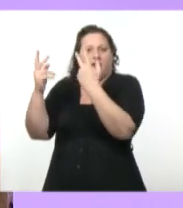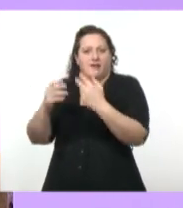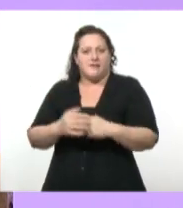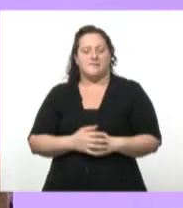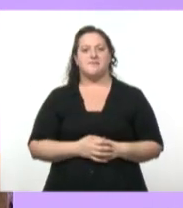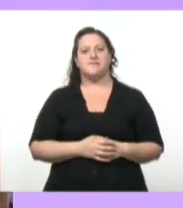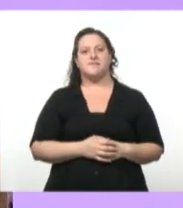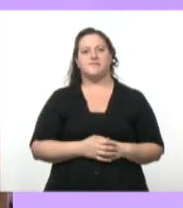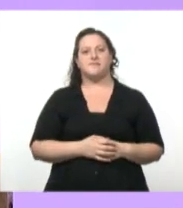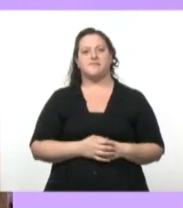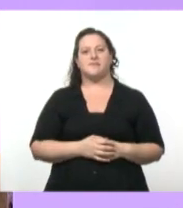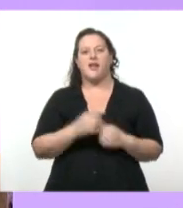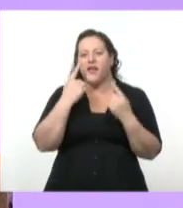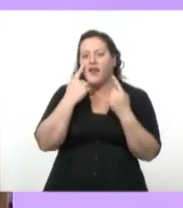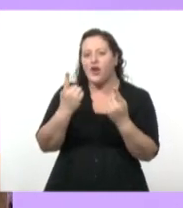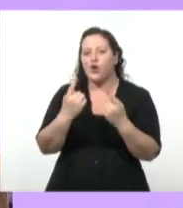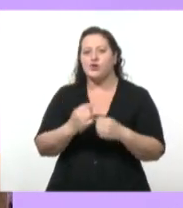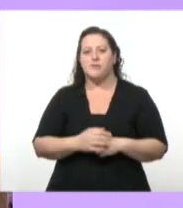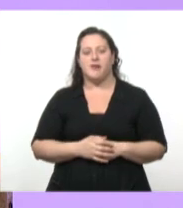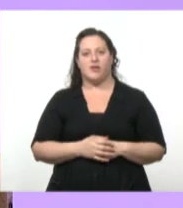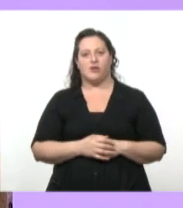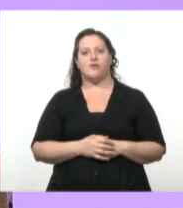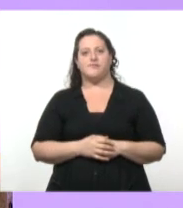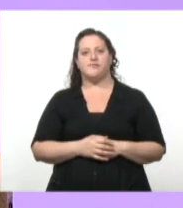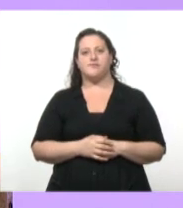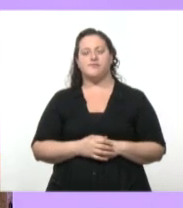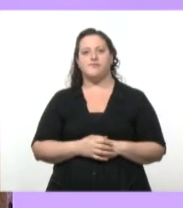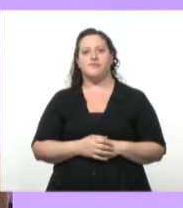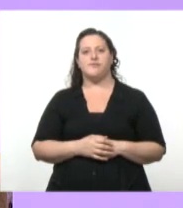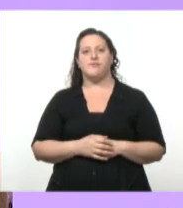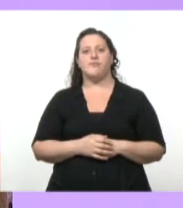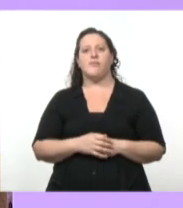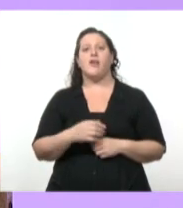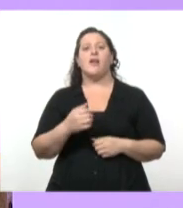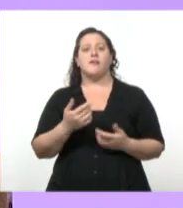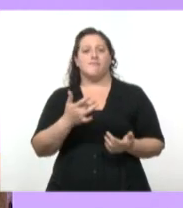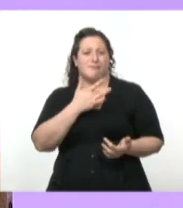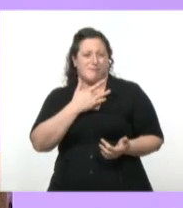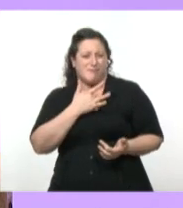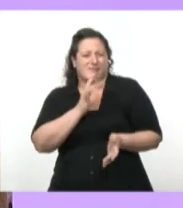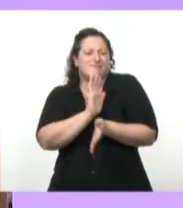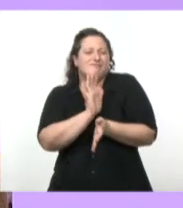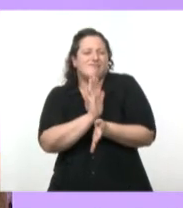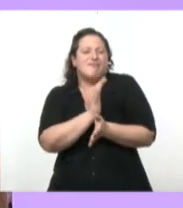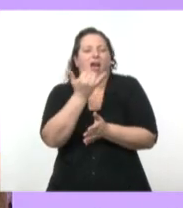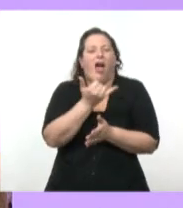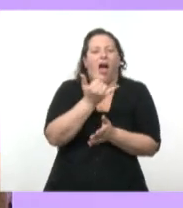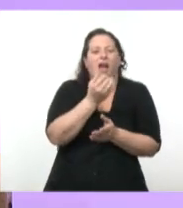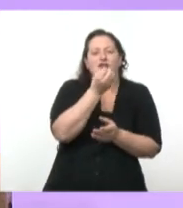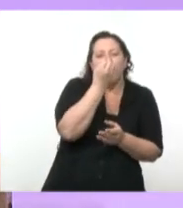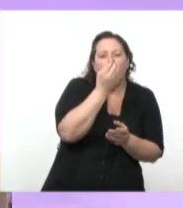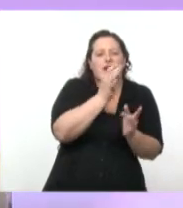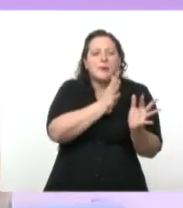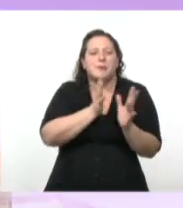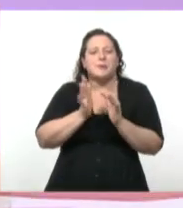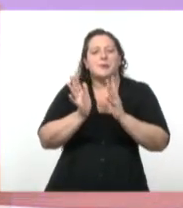Reconocimiento Tú haces el silencio De las lilas que aletean En mi tragedia del viento